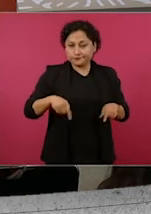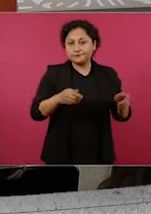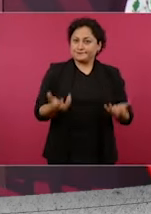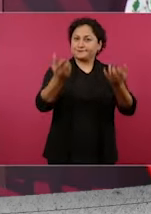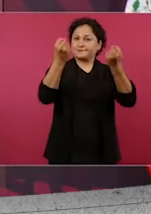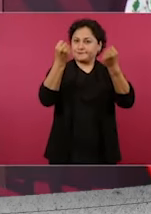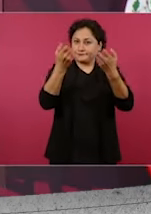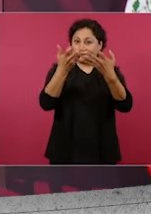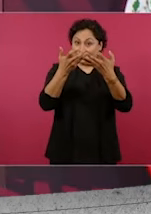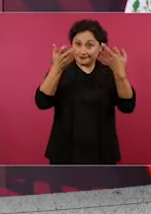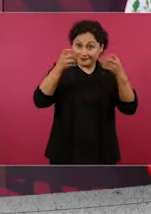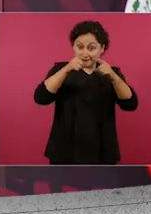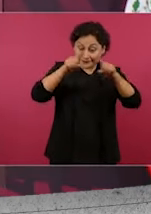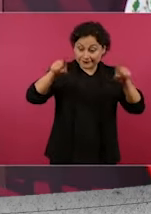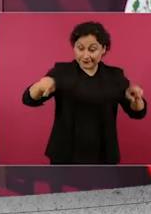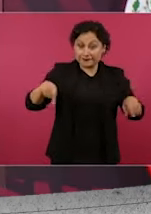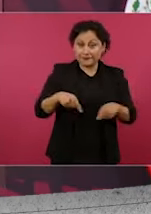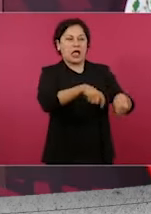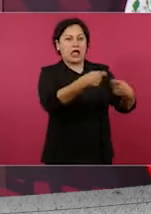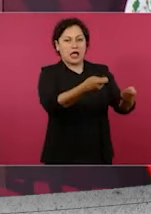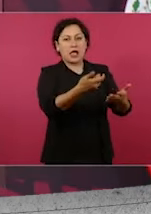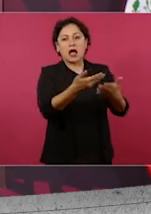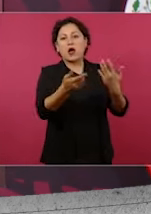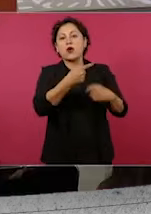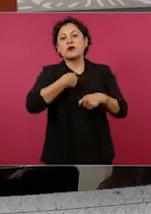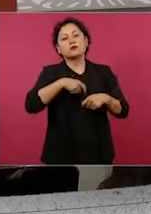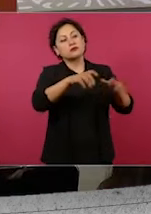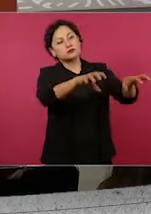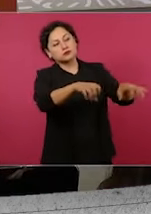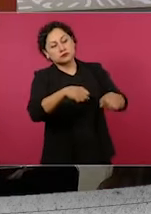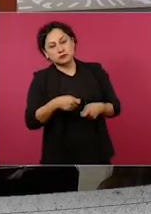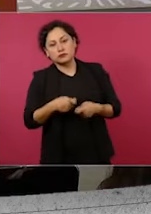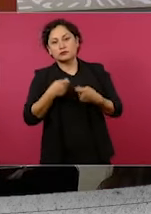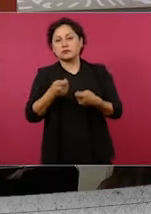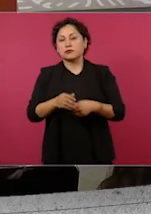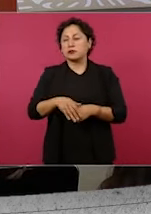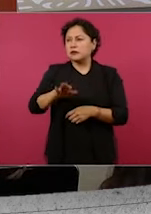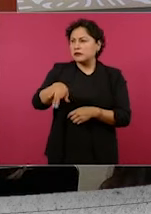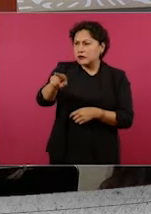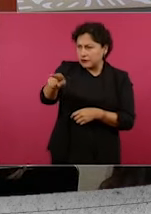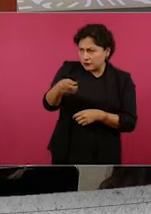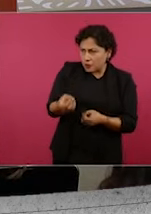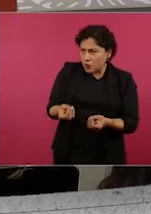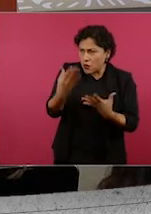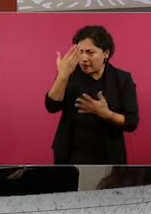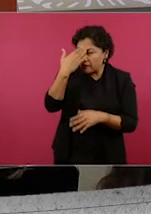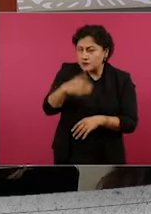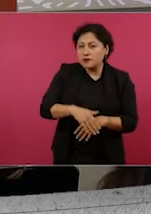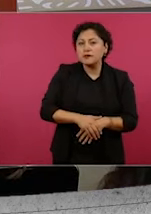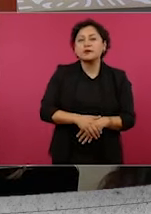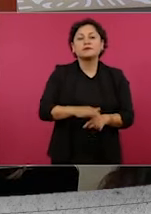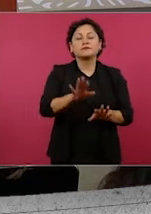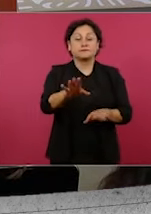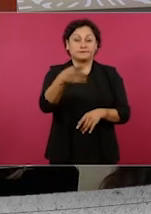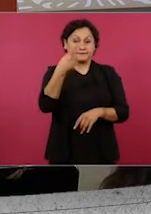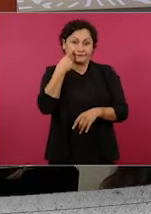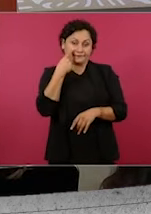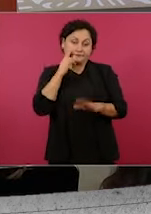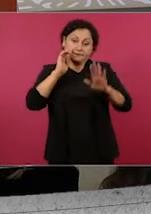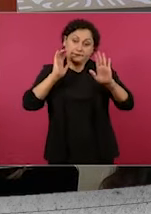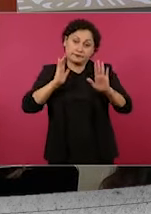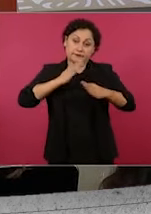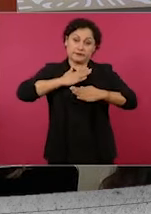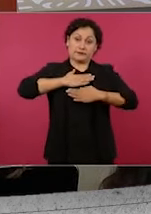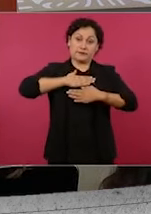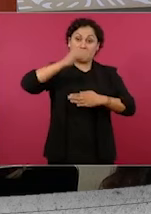se recuperó parte de lo que habían entregado. ¿Y tiene el número, presidente? No deben, hacia adelante, esa es mi opinión,